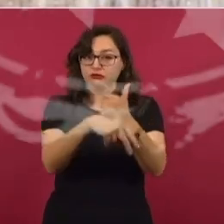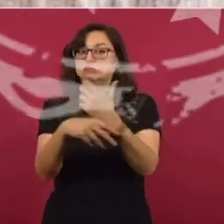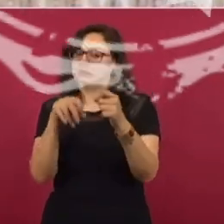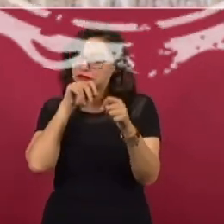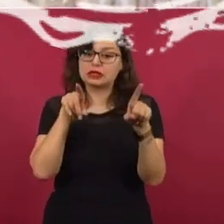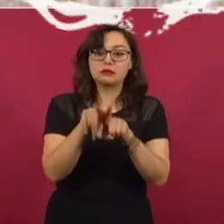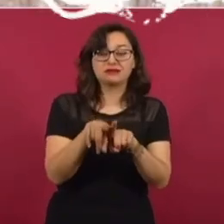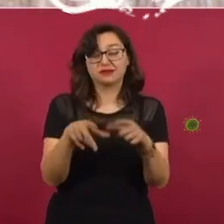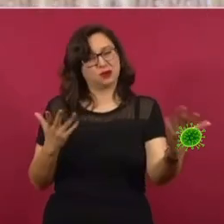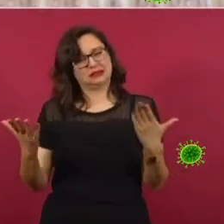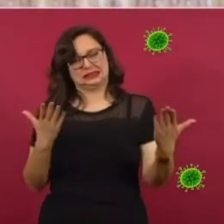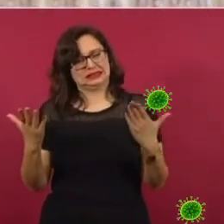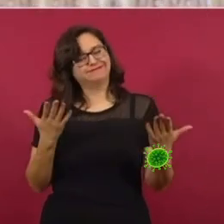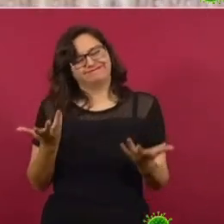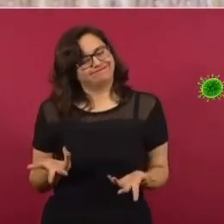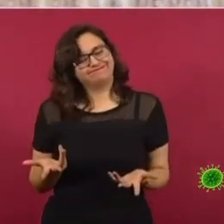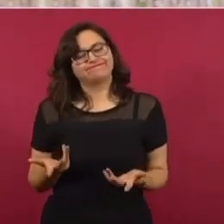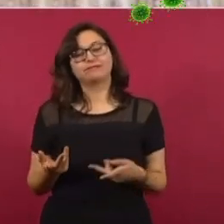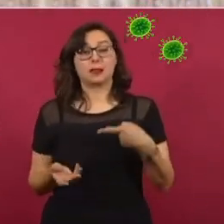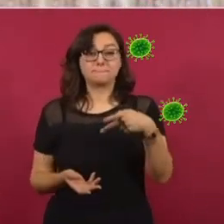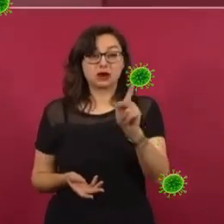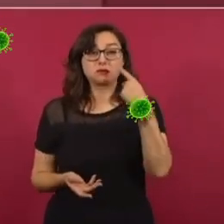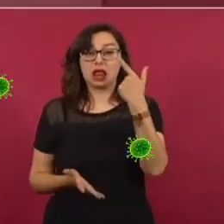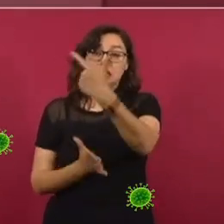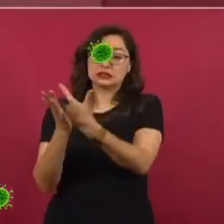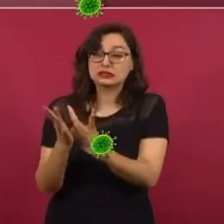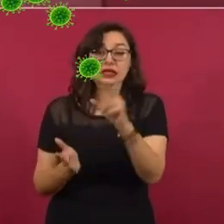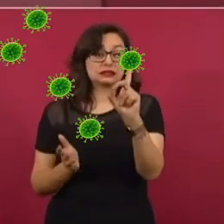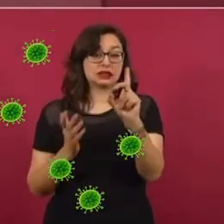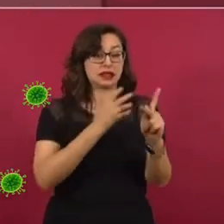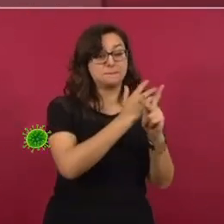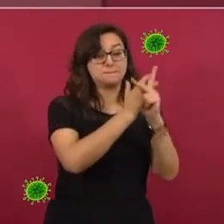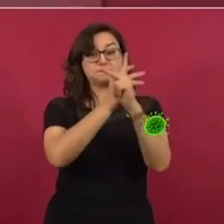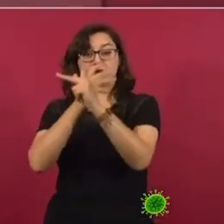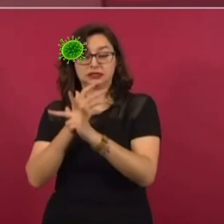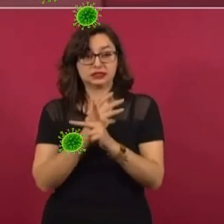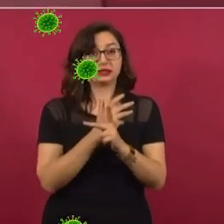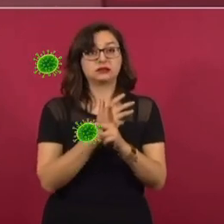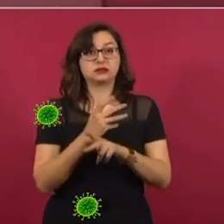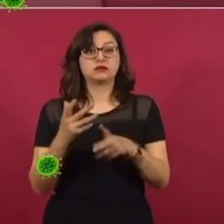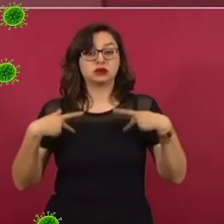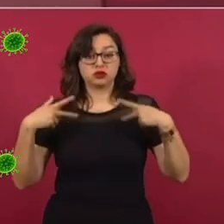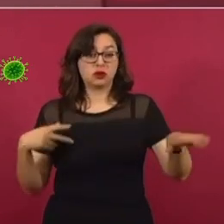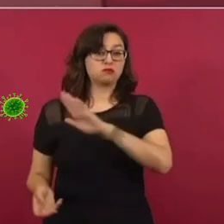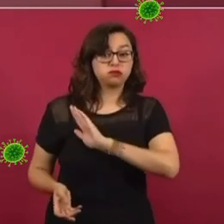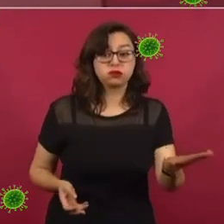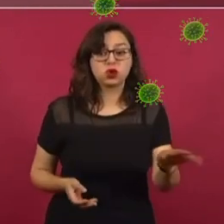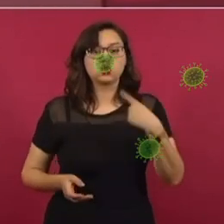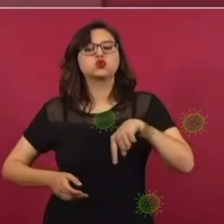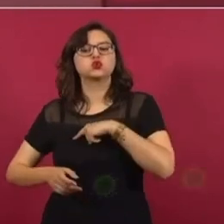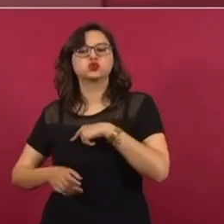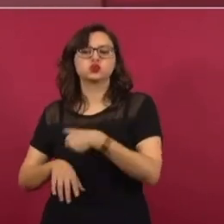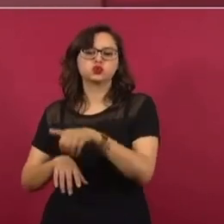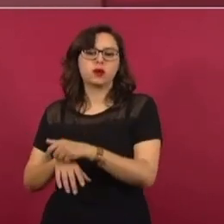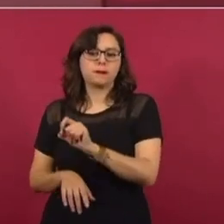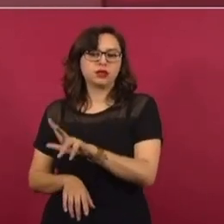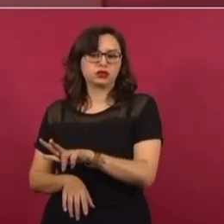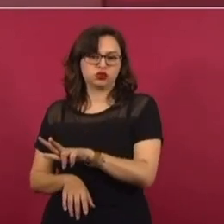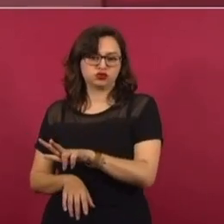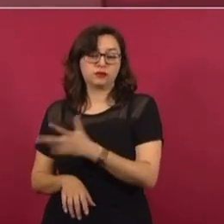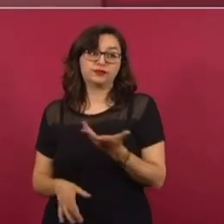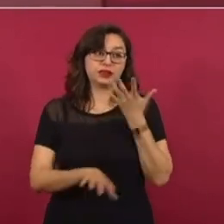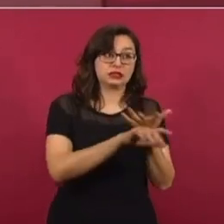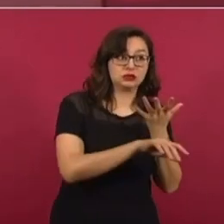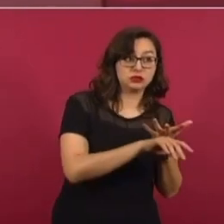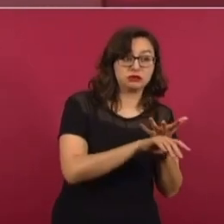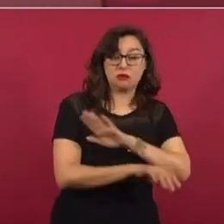Pero de 30 países en fallecimientos quedamos en el lugar 28 y menos fallecidos en México